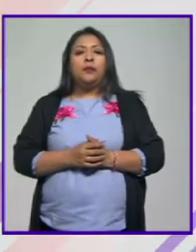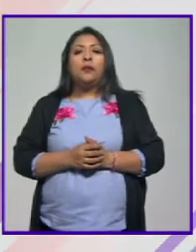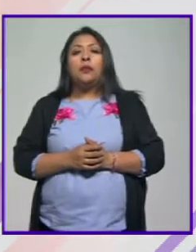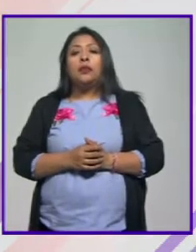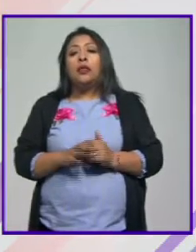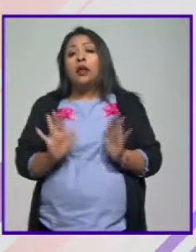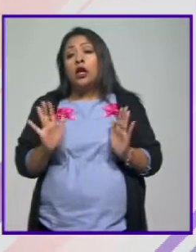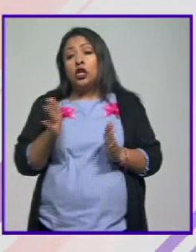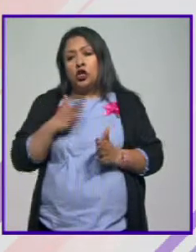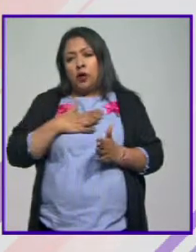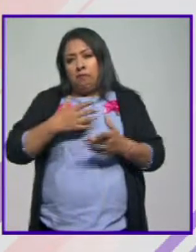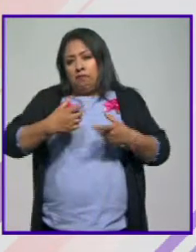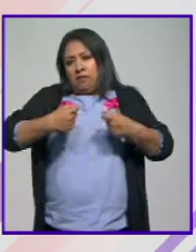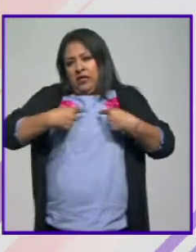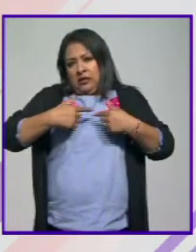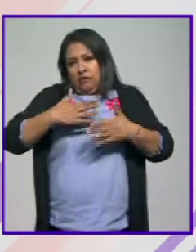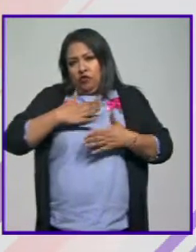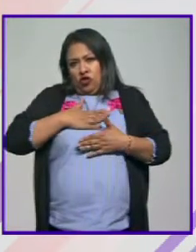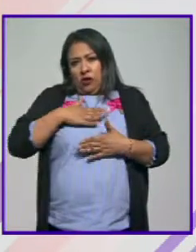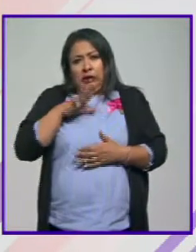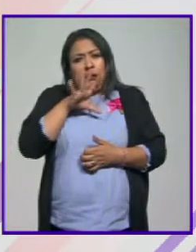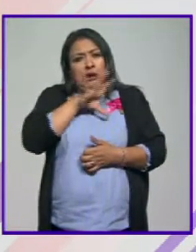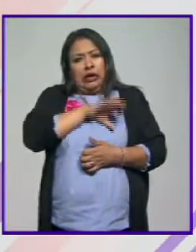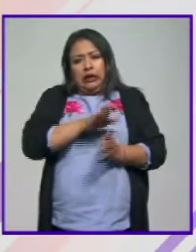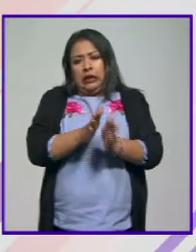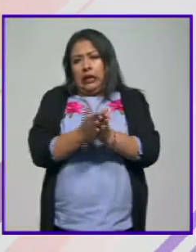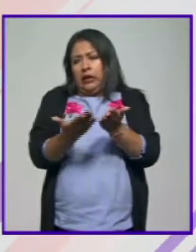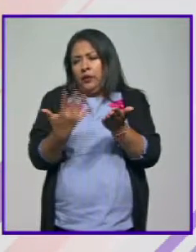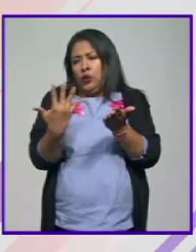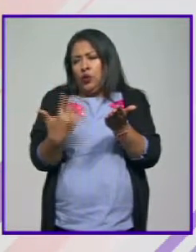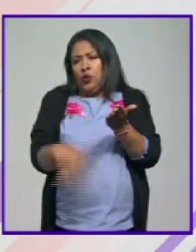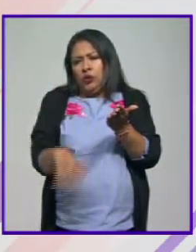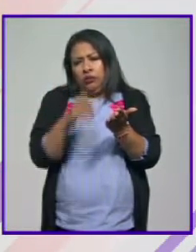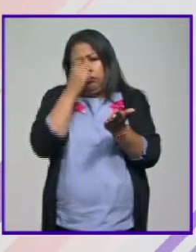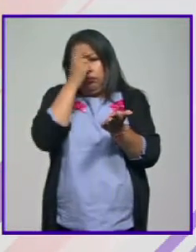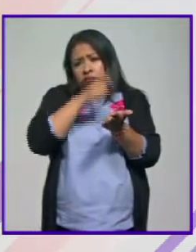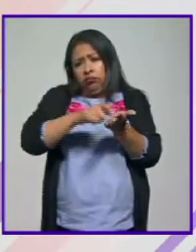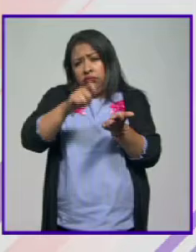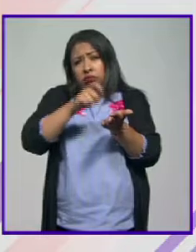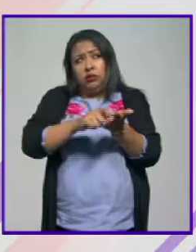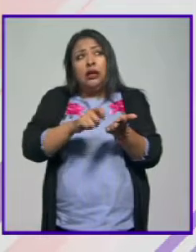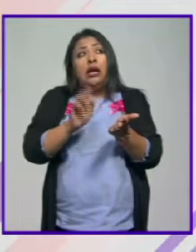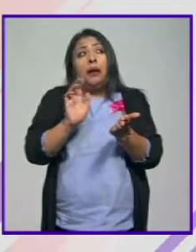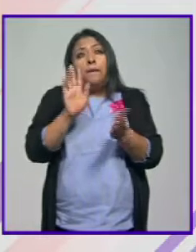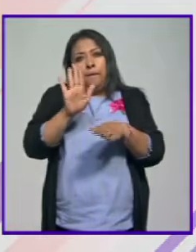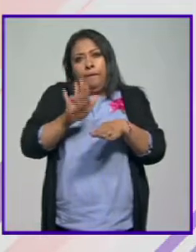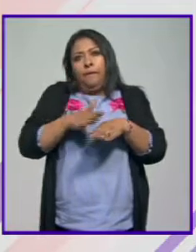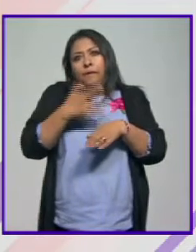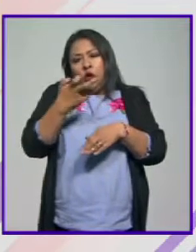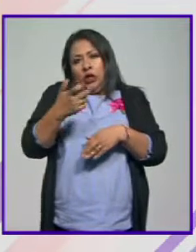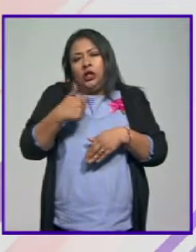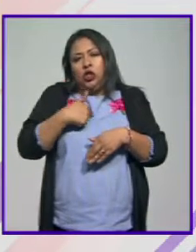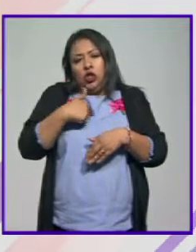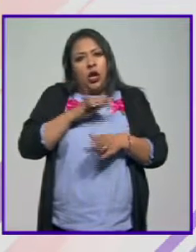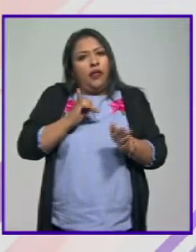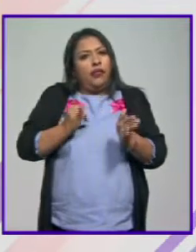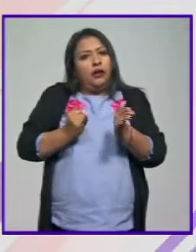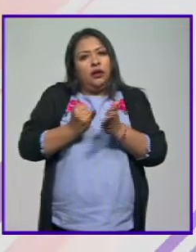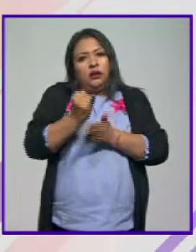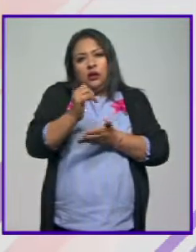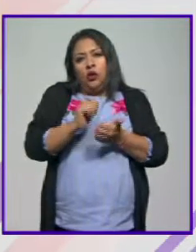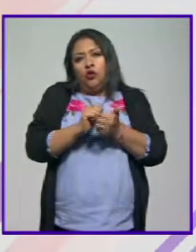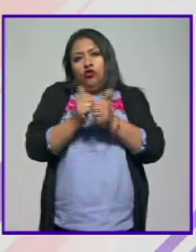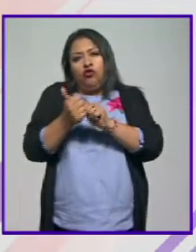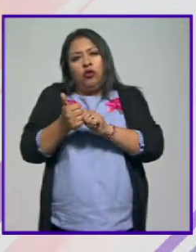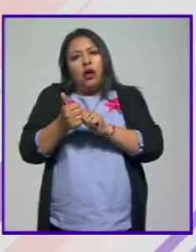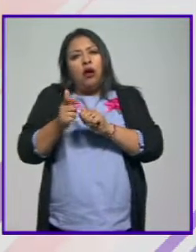digo yo mismo soy un fan de la novela digo de hecho esa es la razón básicamente por la que por la